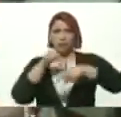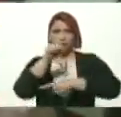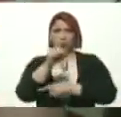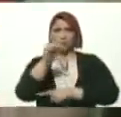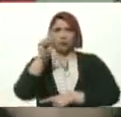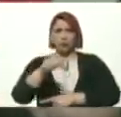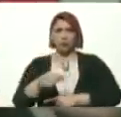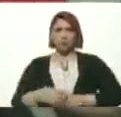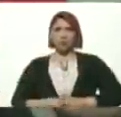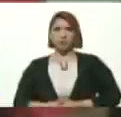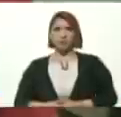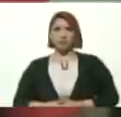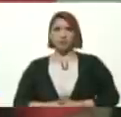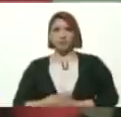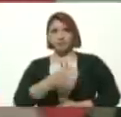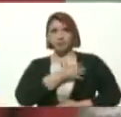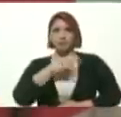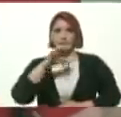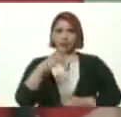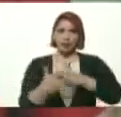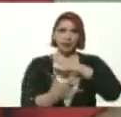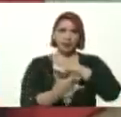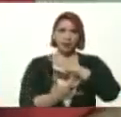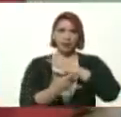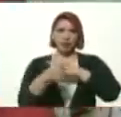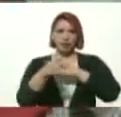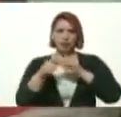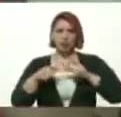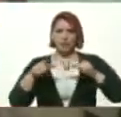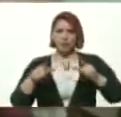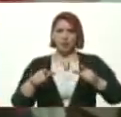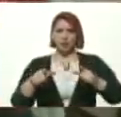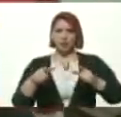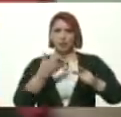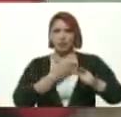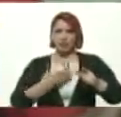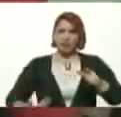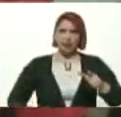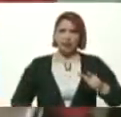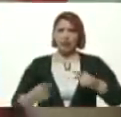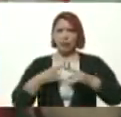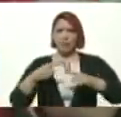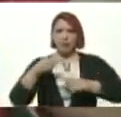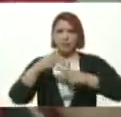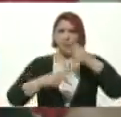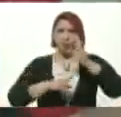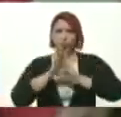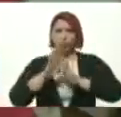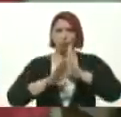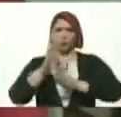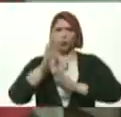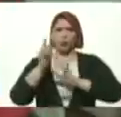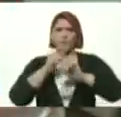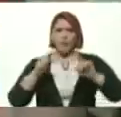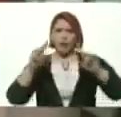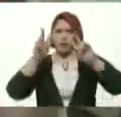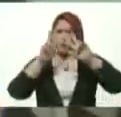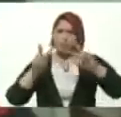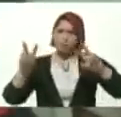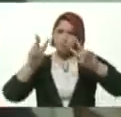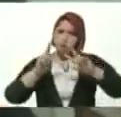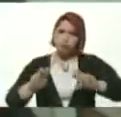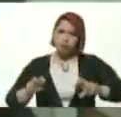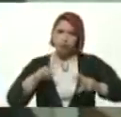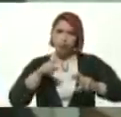Sobre Todo En La Soberanía Tecnológica Estos Espacios Presidente Son Para La Producción Son Para La Investigación